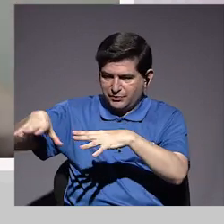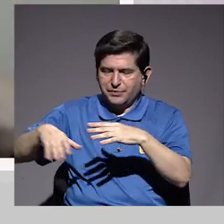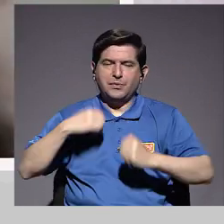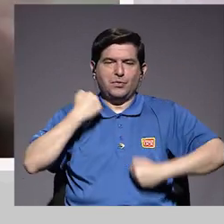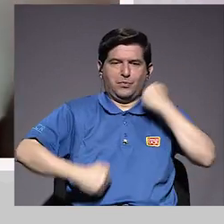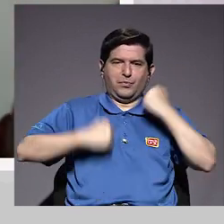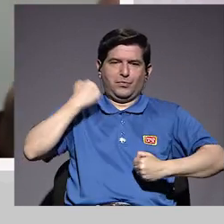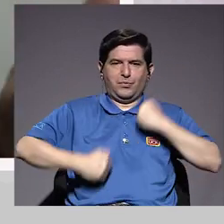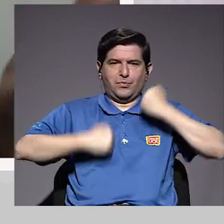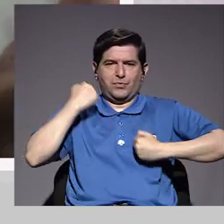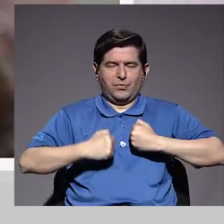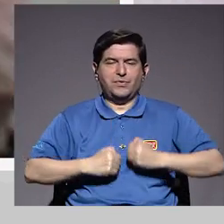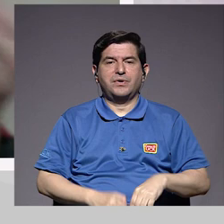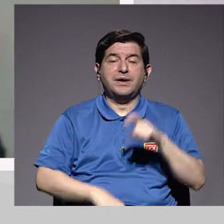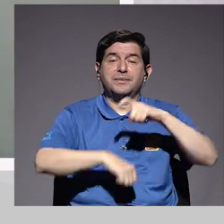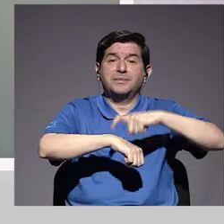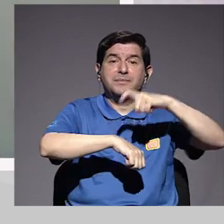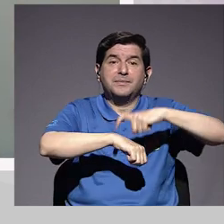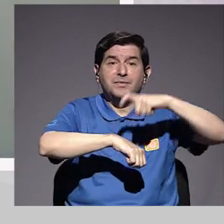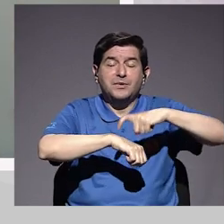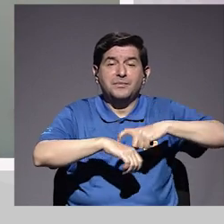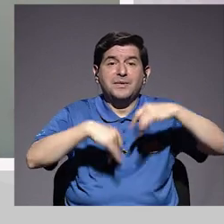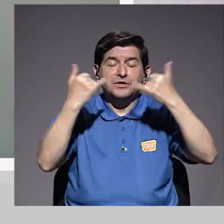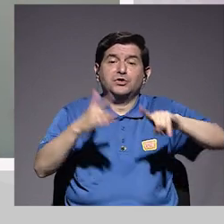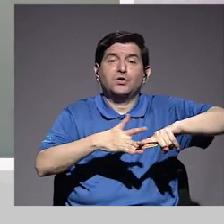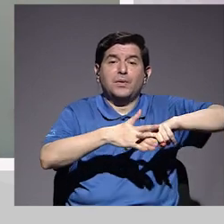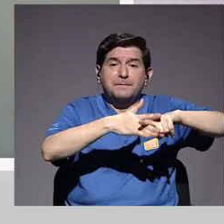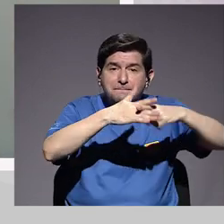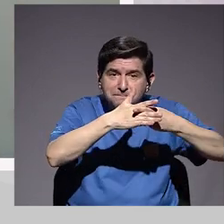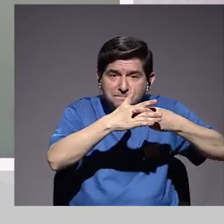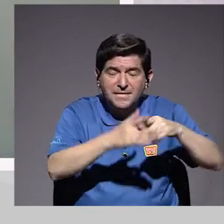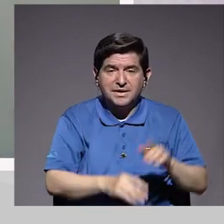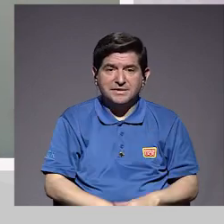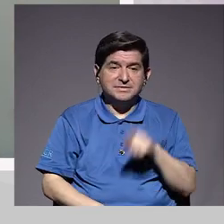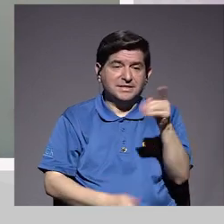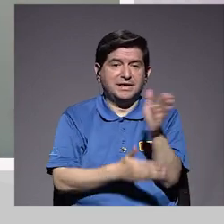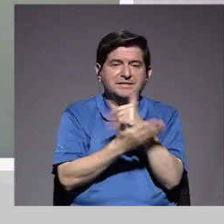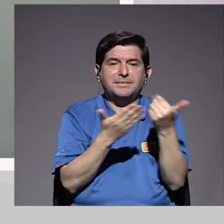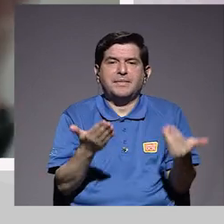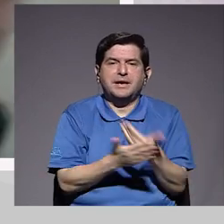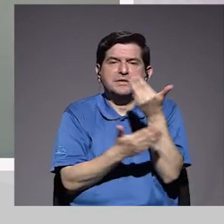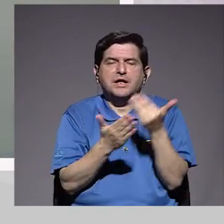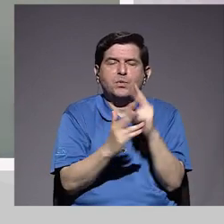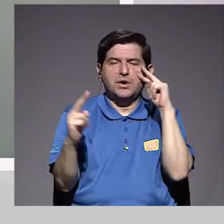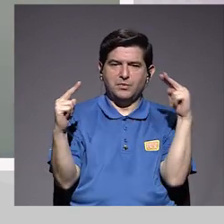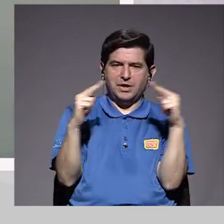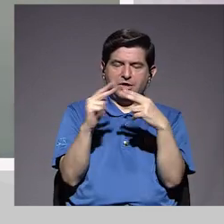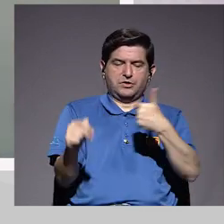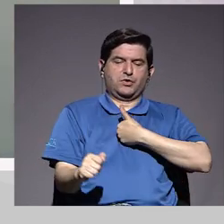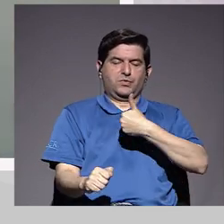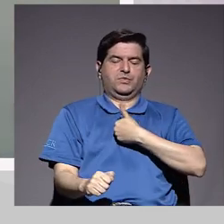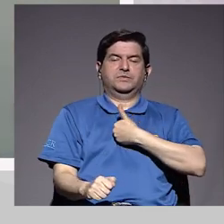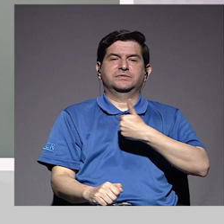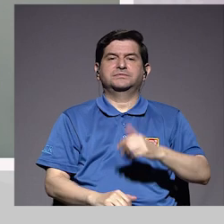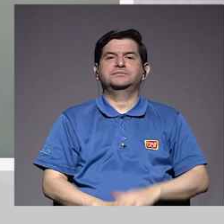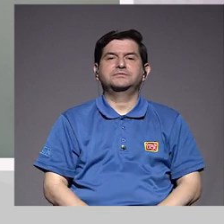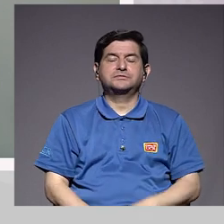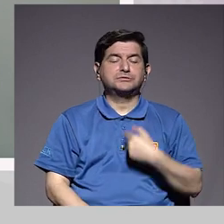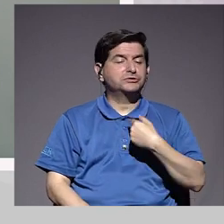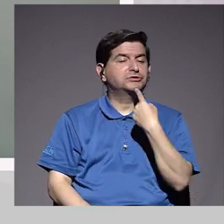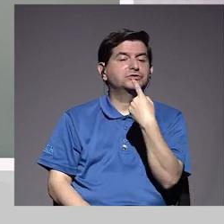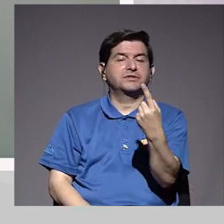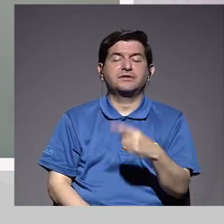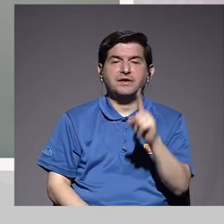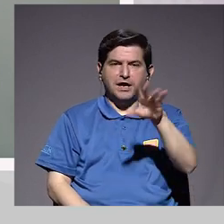la ropa, nos bañamos. Y ahí es donde ya va a comenzar esa parte nueva del conocerse, ¿verdad? Donde